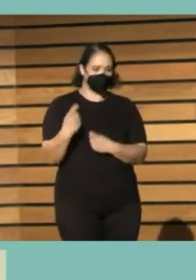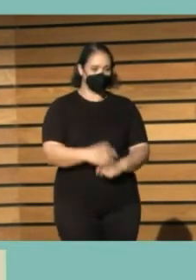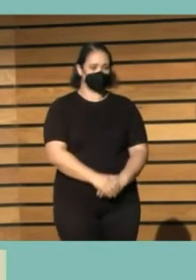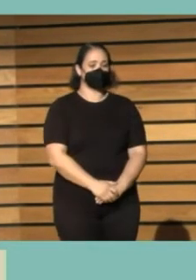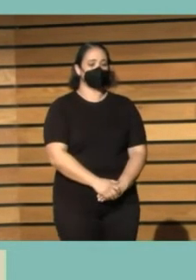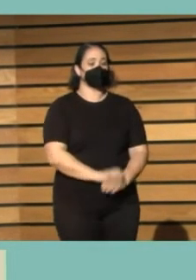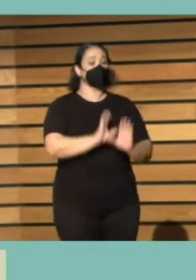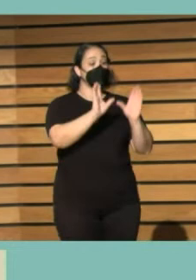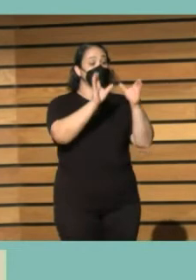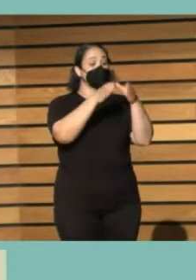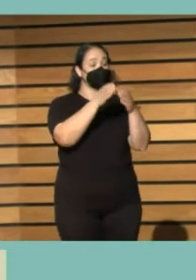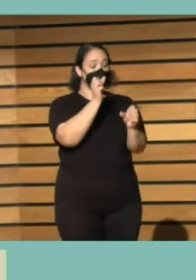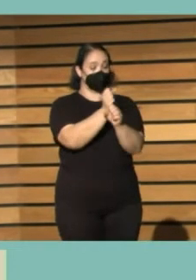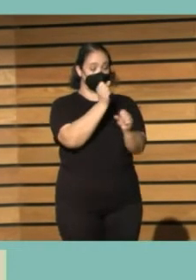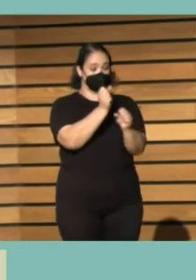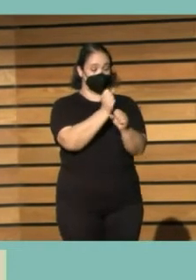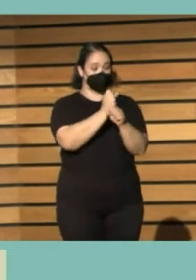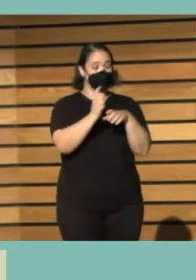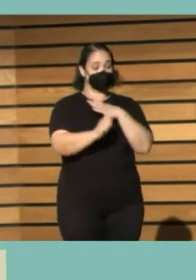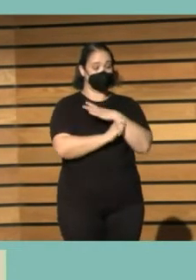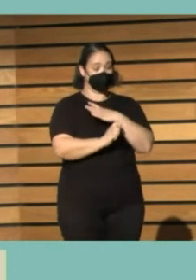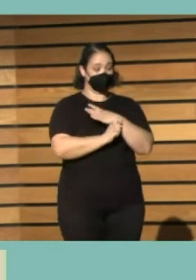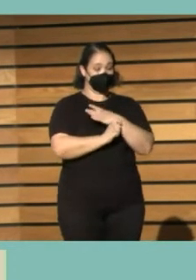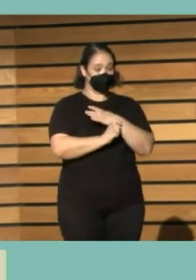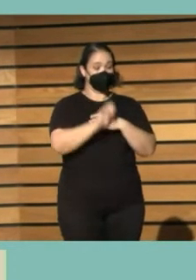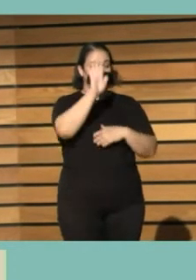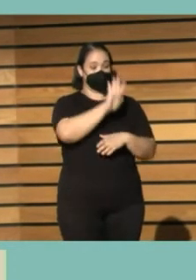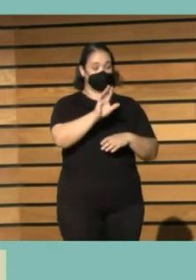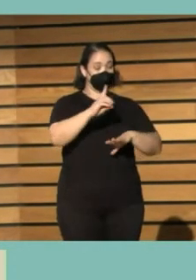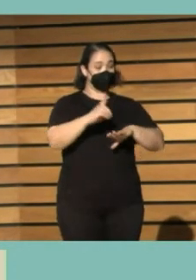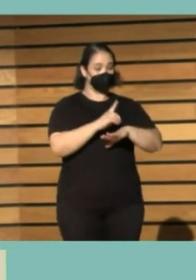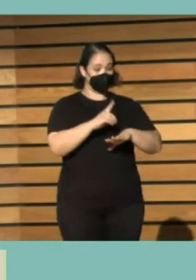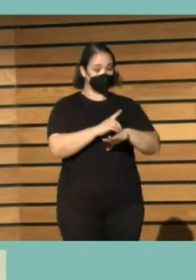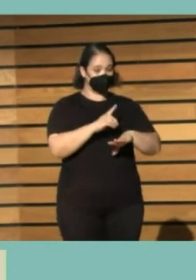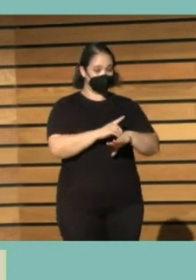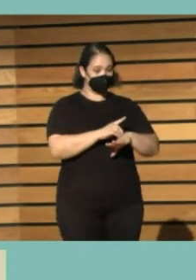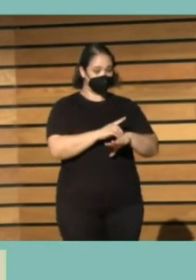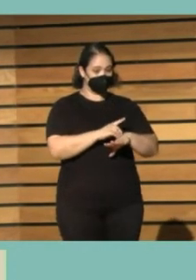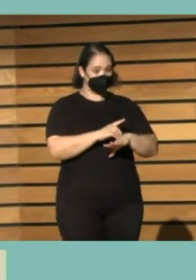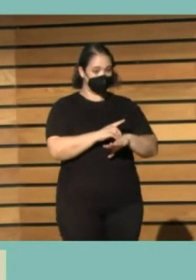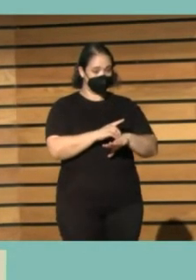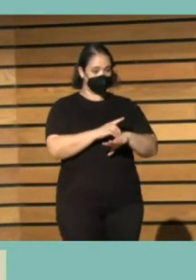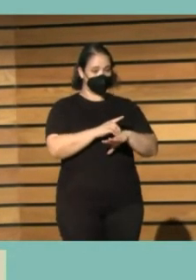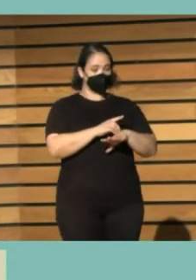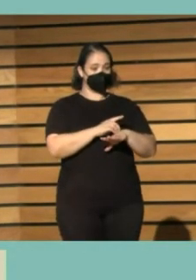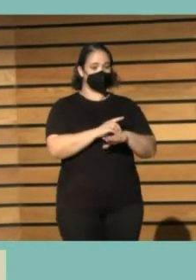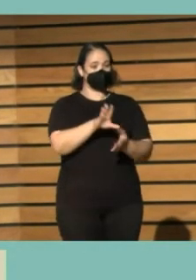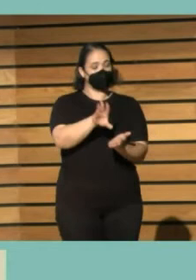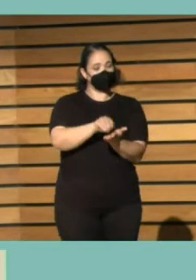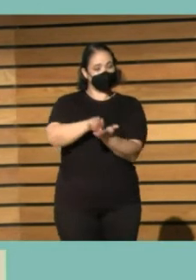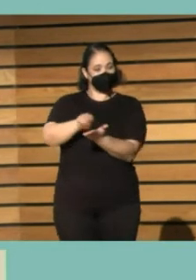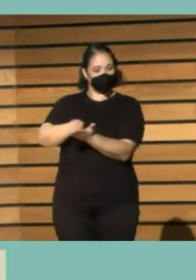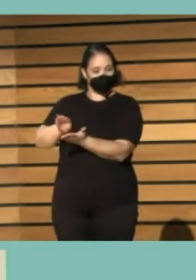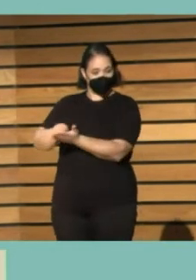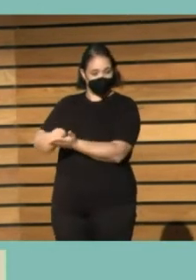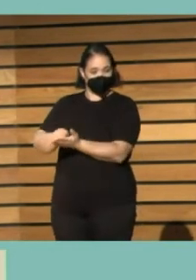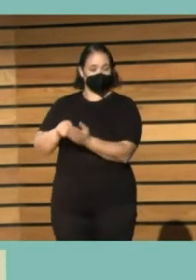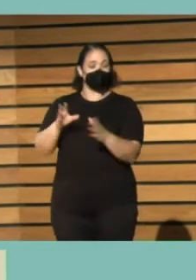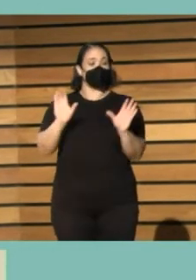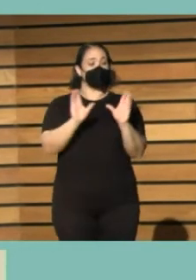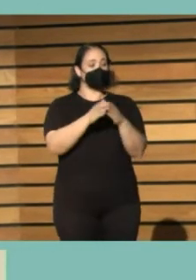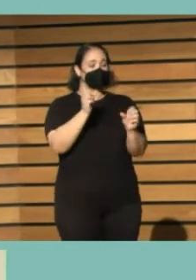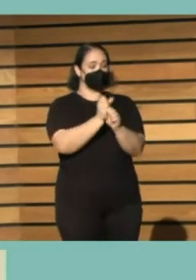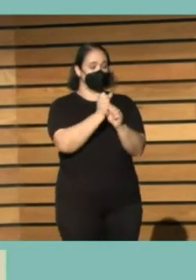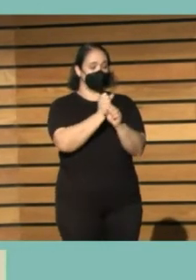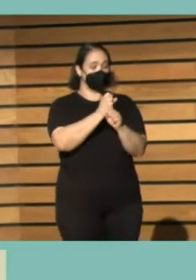este grupo de trabajo estratégico para la Estrategia Nacional de Digitalización recoge el trabajo que hizo anteriormente el grupo de trabajo para la